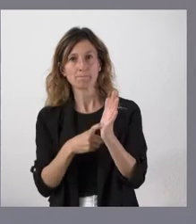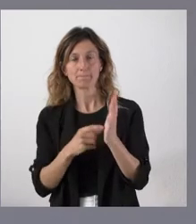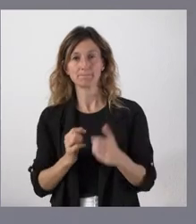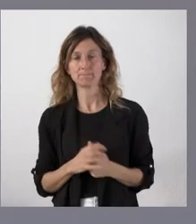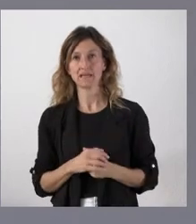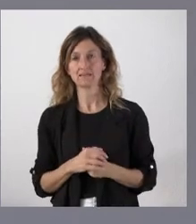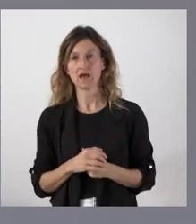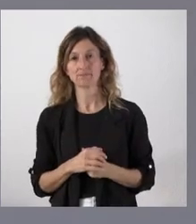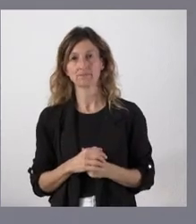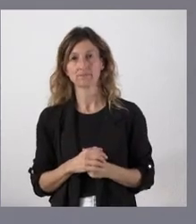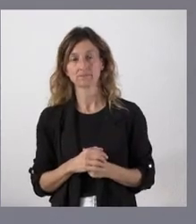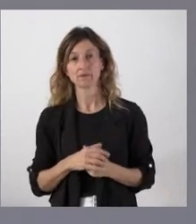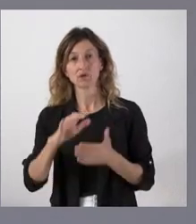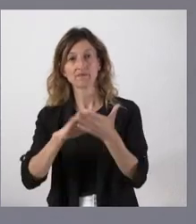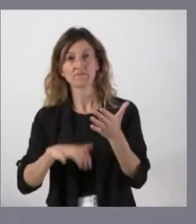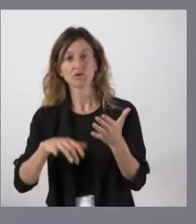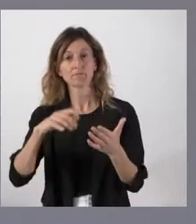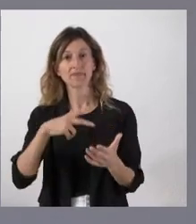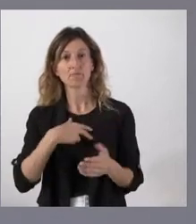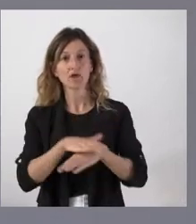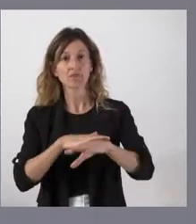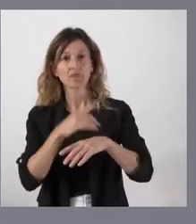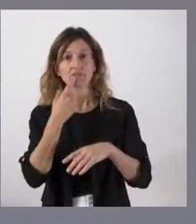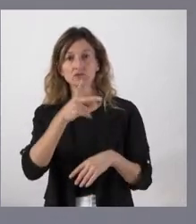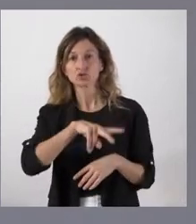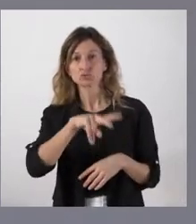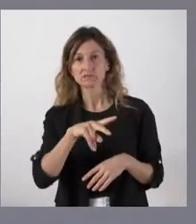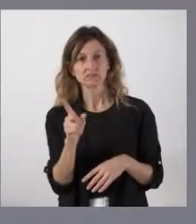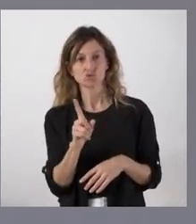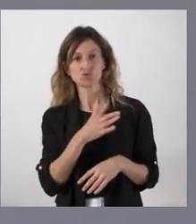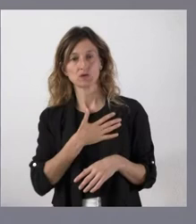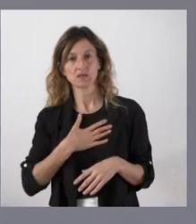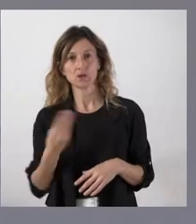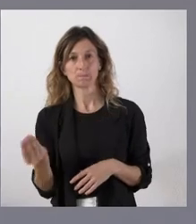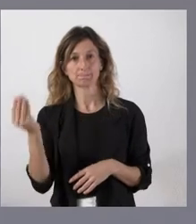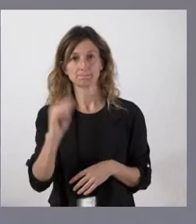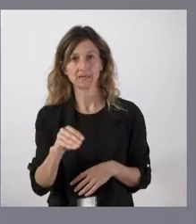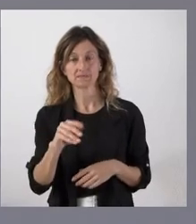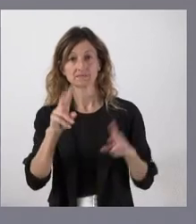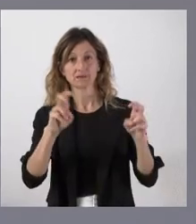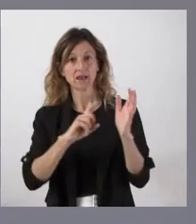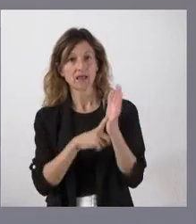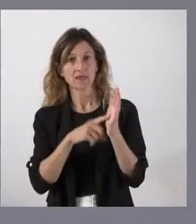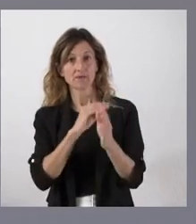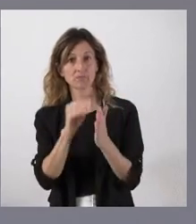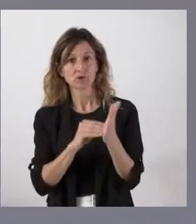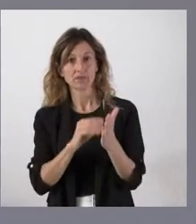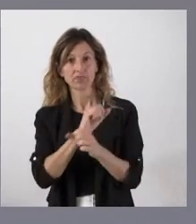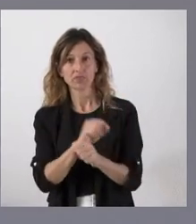que apuntan estos informes de la Abogacía General del Estado y de la Ley de Protección de Datos en